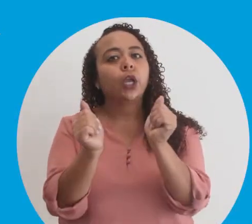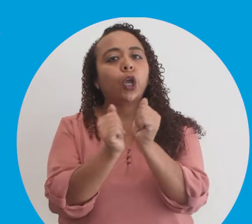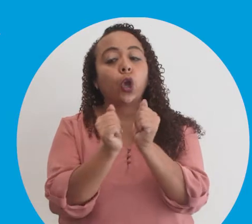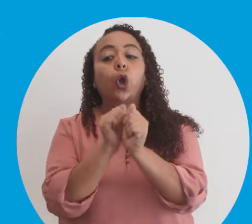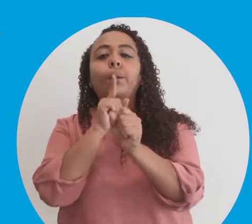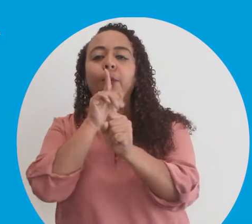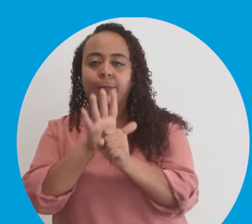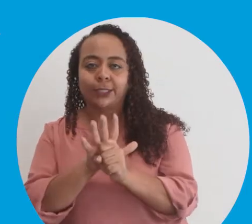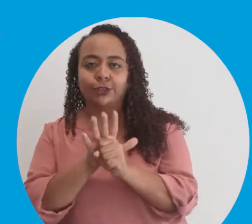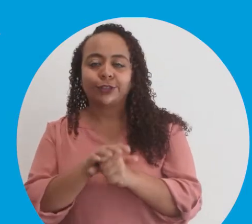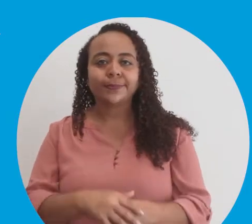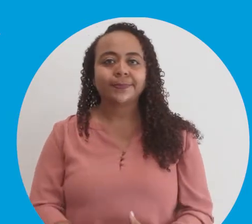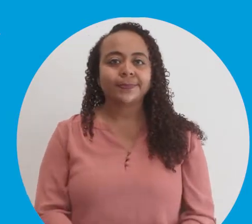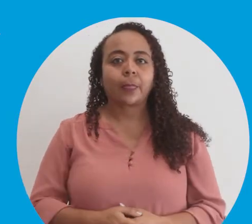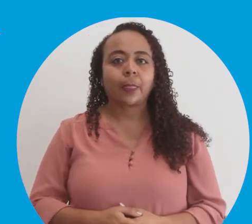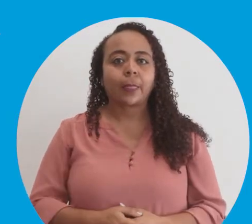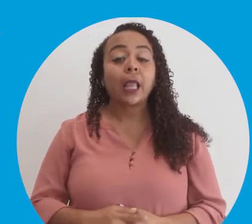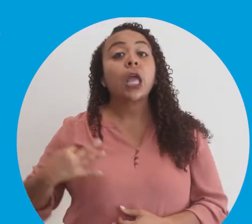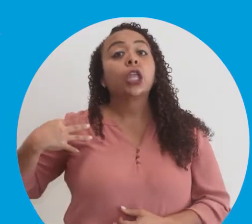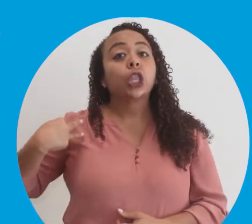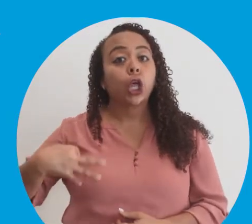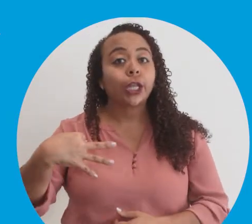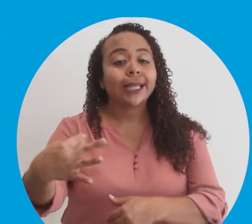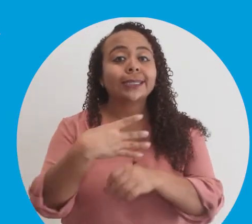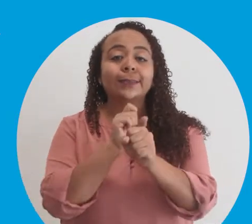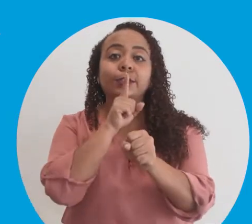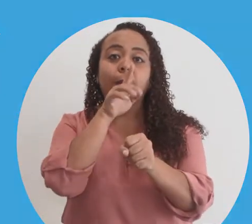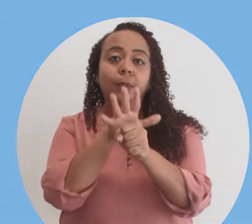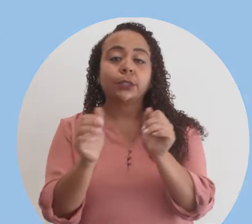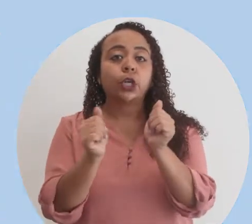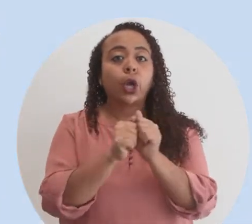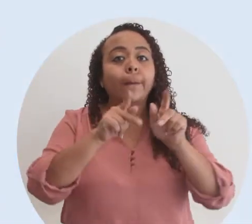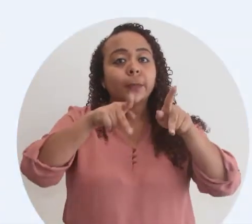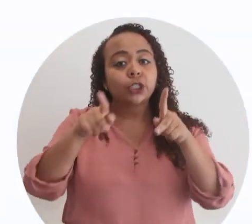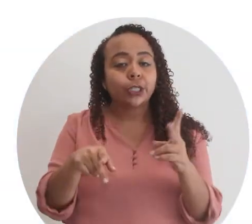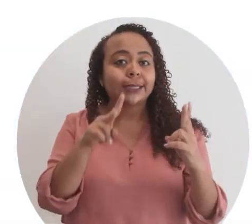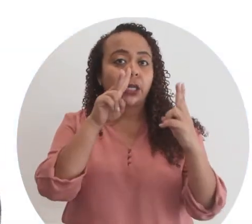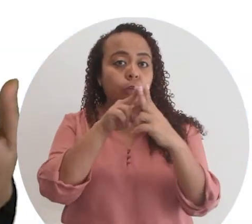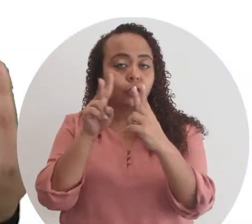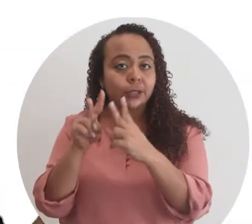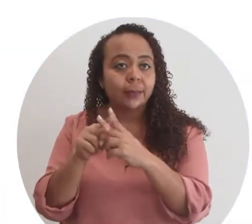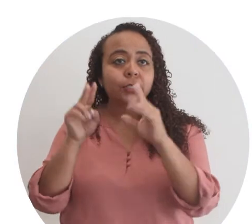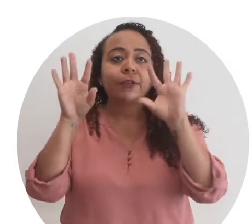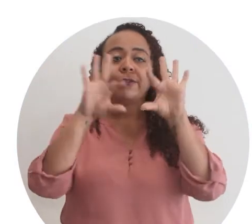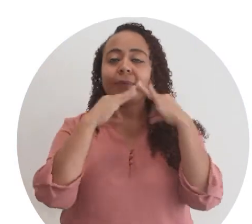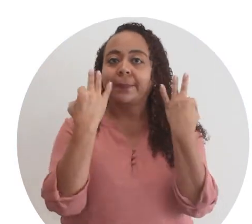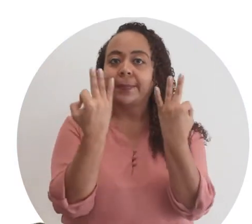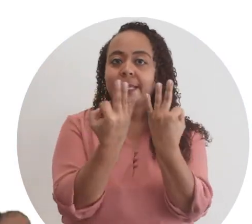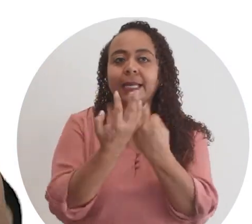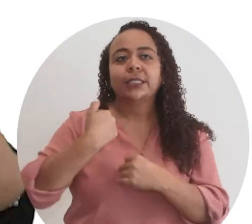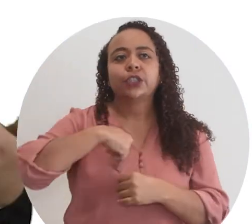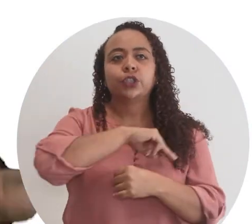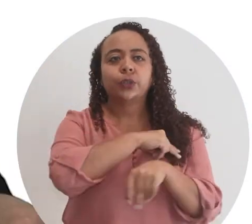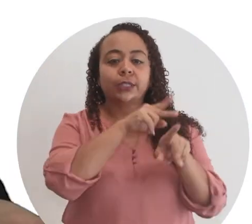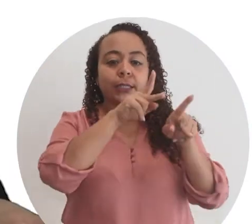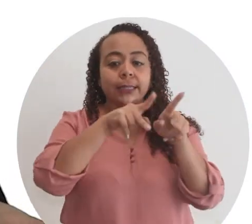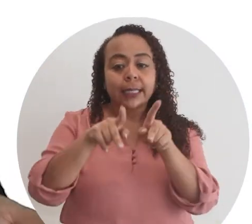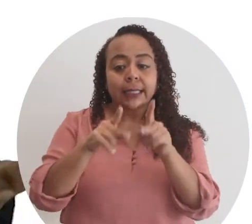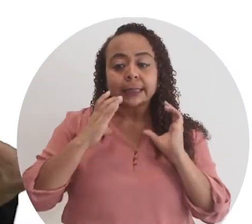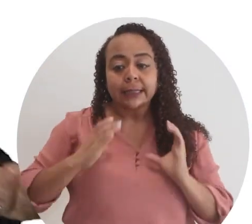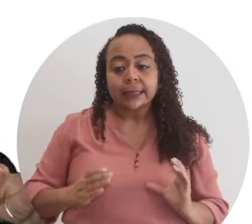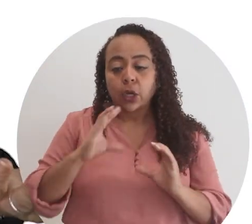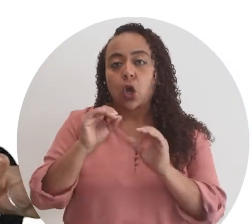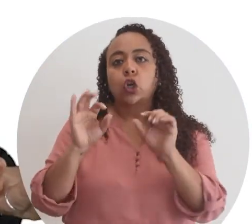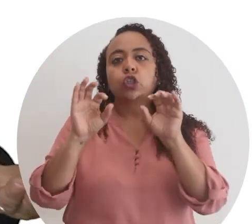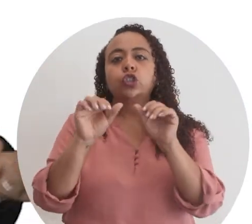Cumplir con los compromisos Todos los días hacemos compromisos, ya sea con personas que conocemos, familiares,